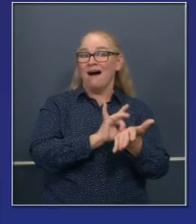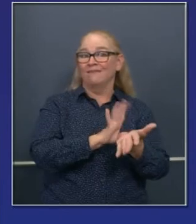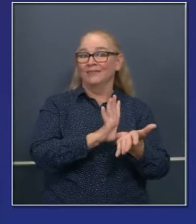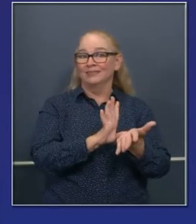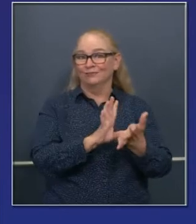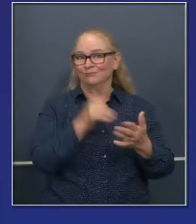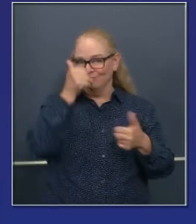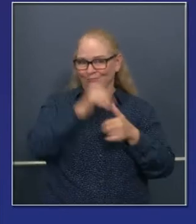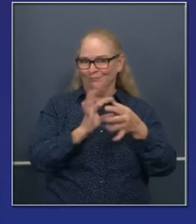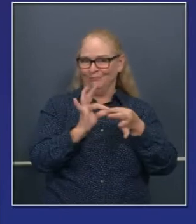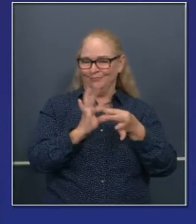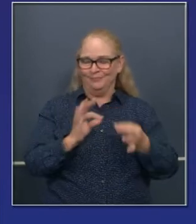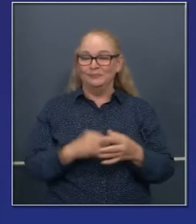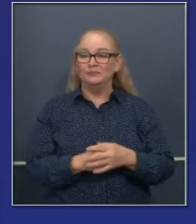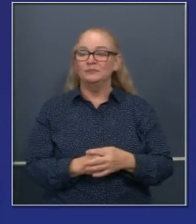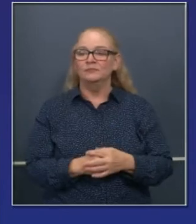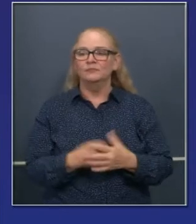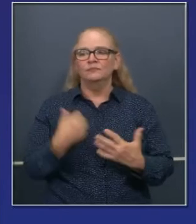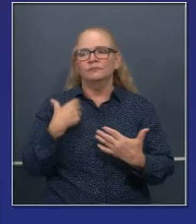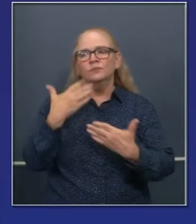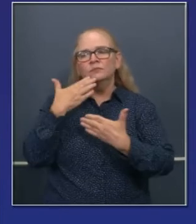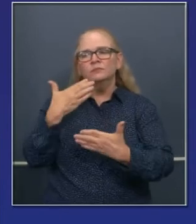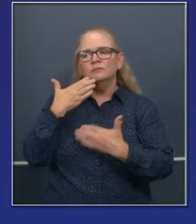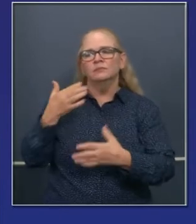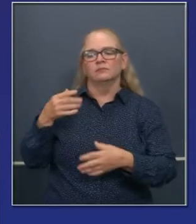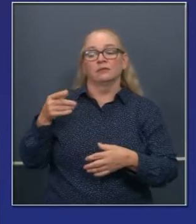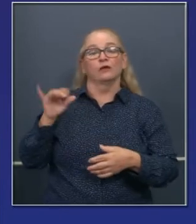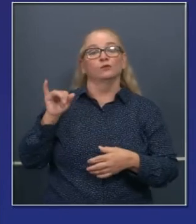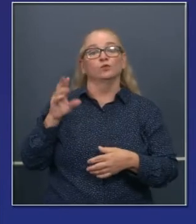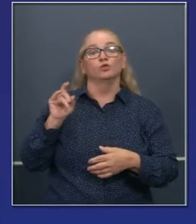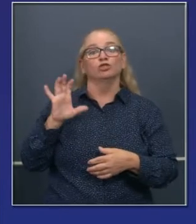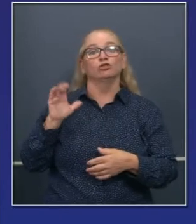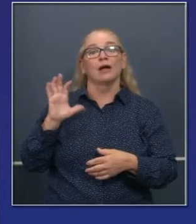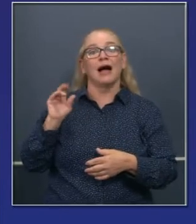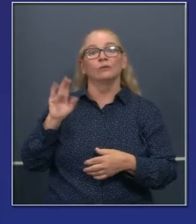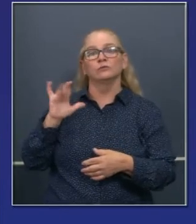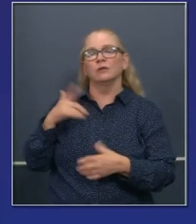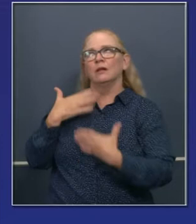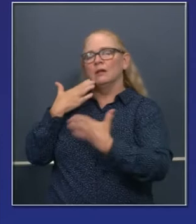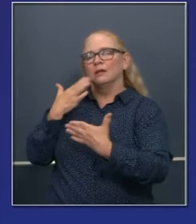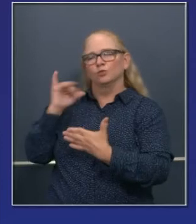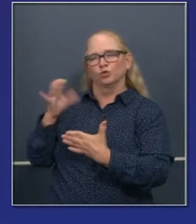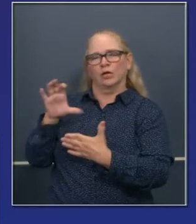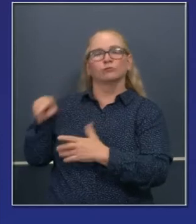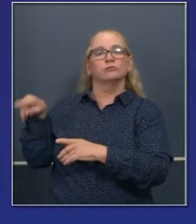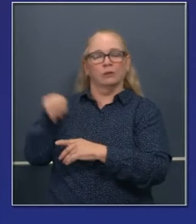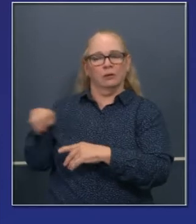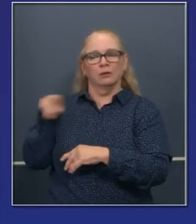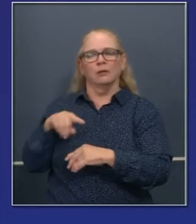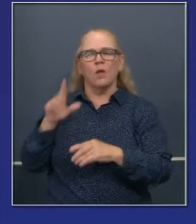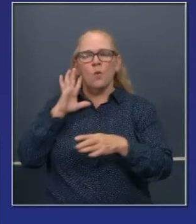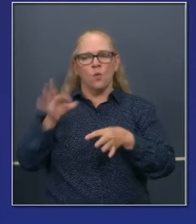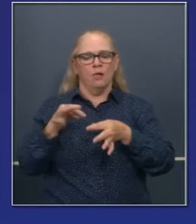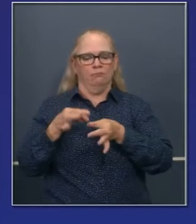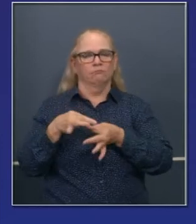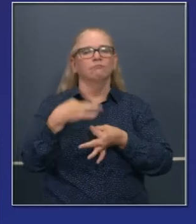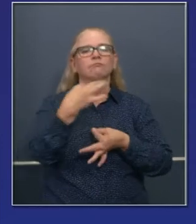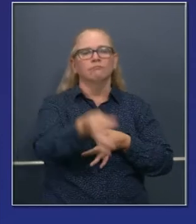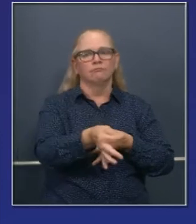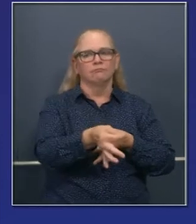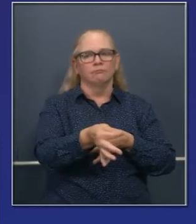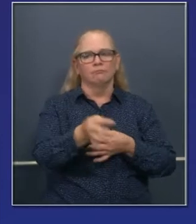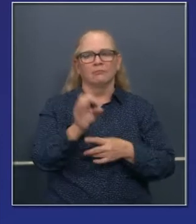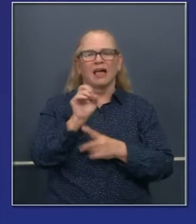jefe, a los miembros de la Corte Suprema de California para extender el